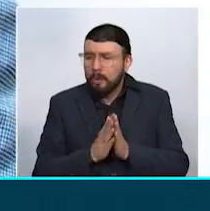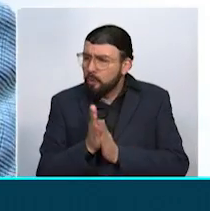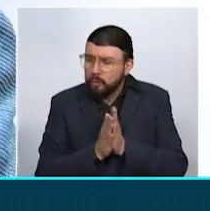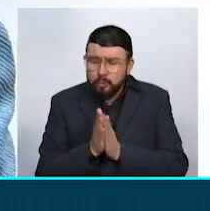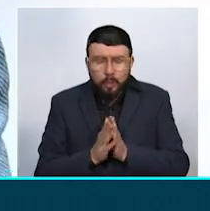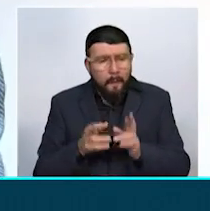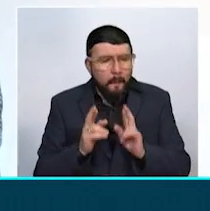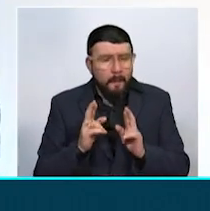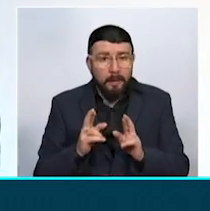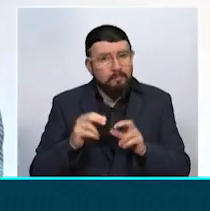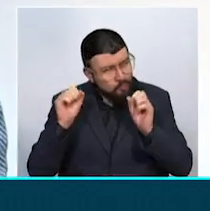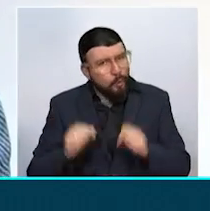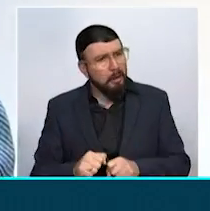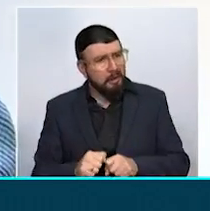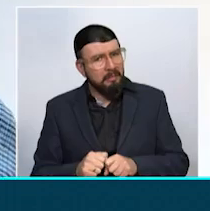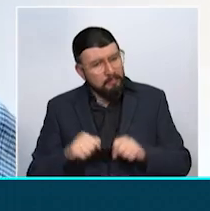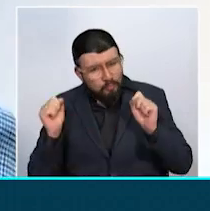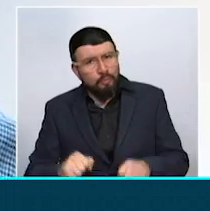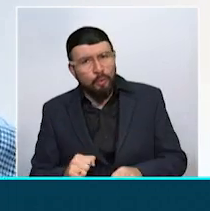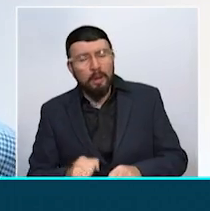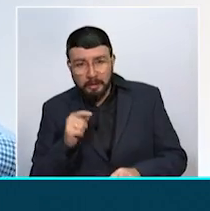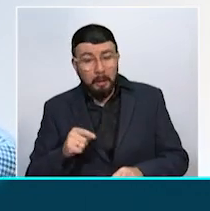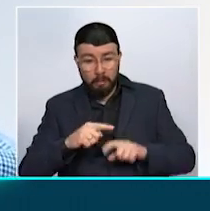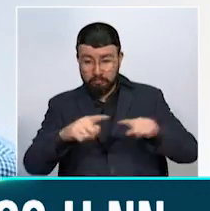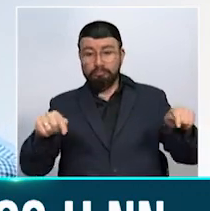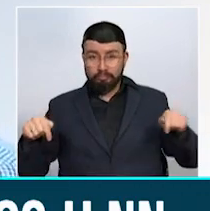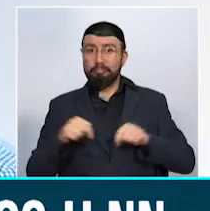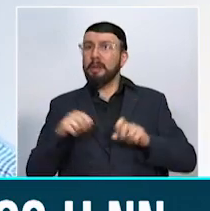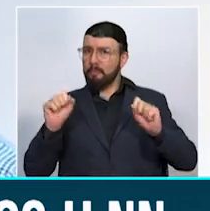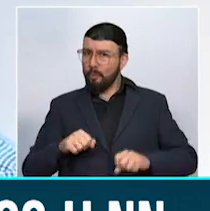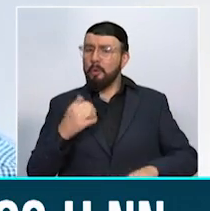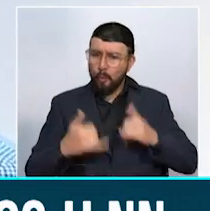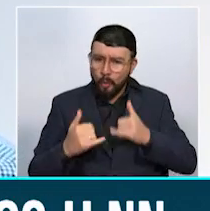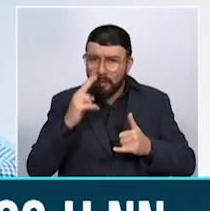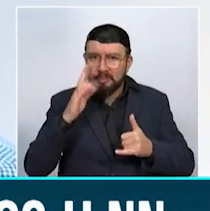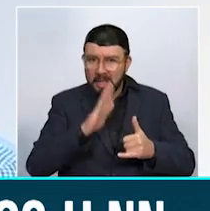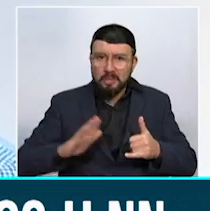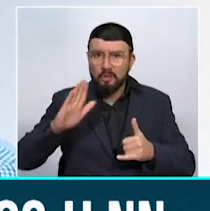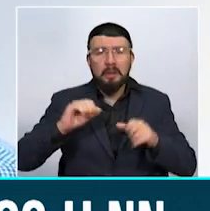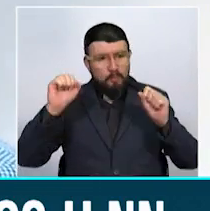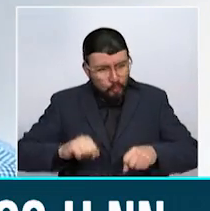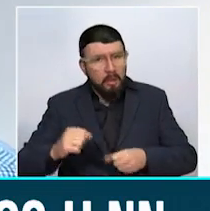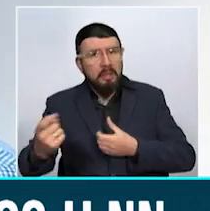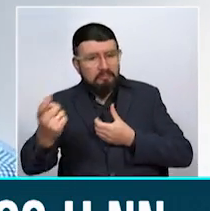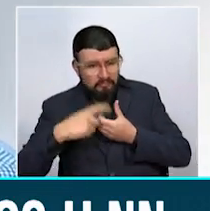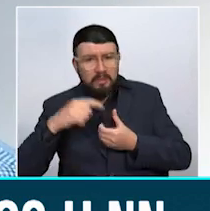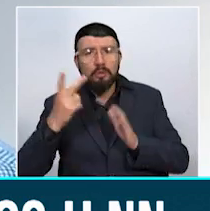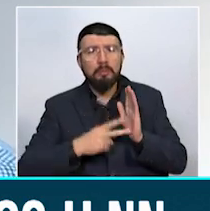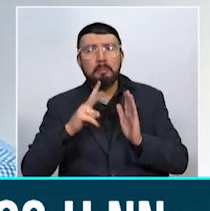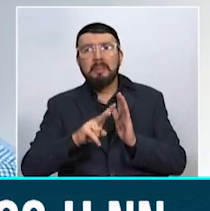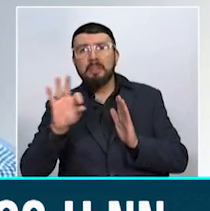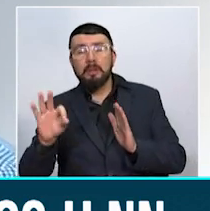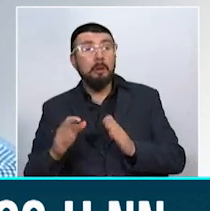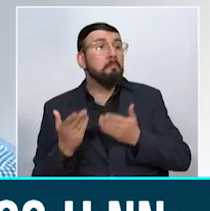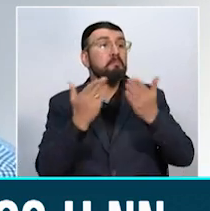claramente conquistable, porque tenemos condiciones para hacer unos Juegos Nacionales de excelente calidad. Yo creo que el gobierno, evaluando las